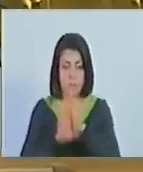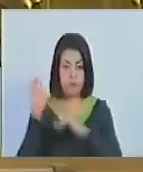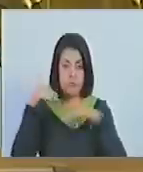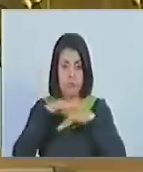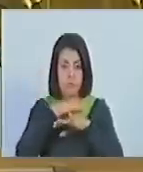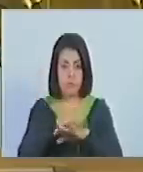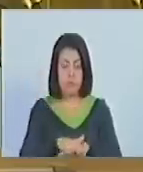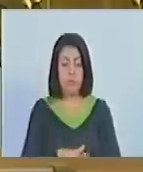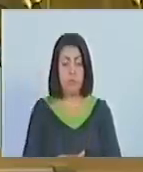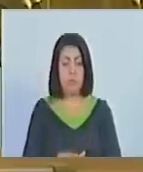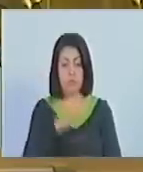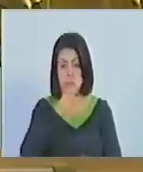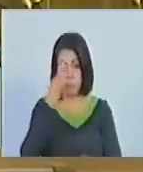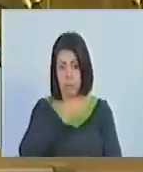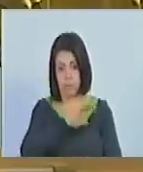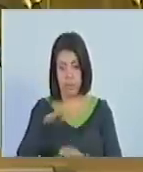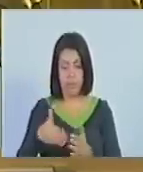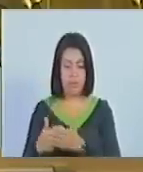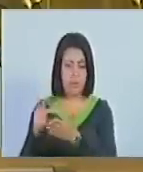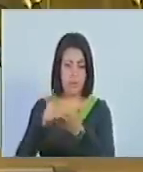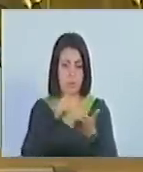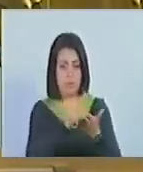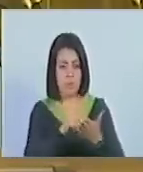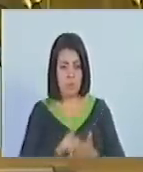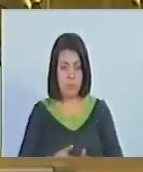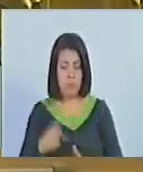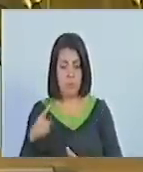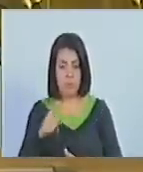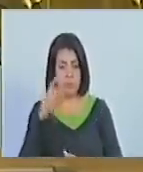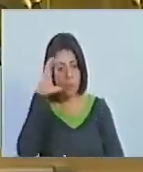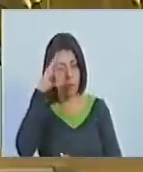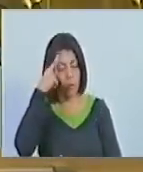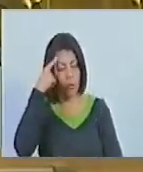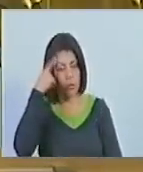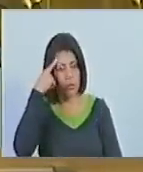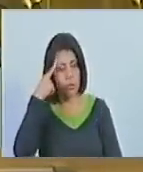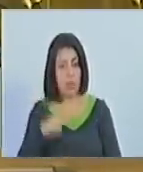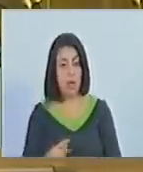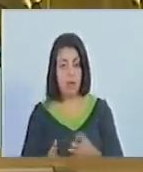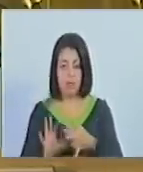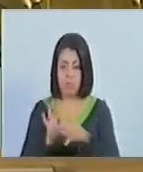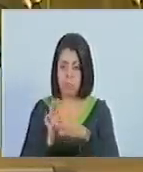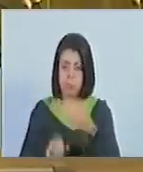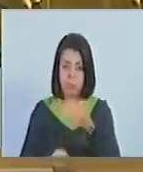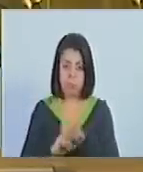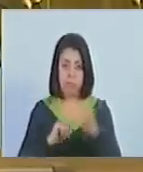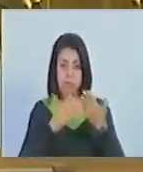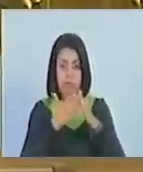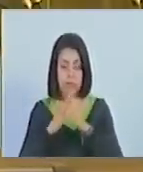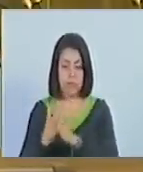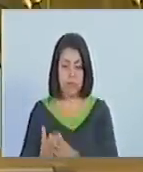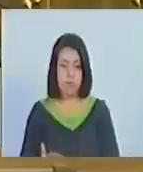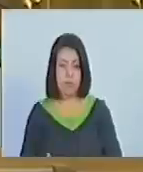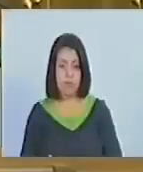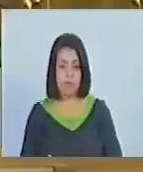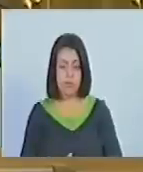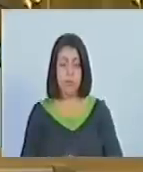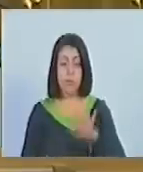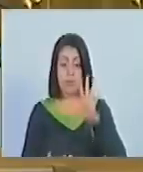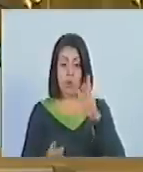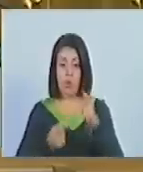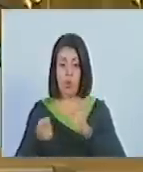integral, garantizando la participación activa, consciente y solidaria de la comunidad. Cinco.